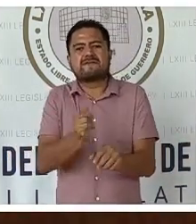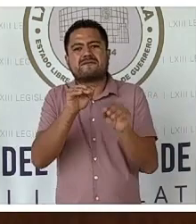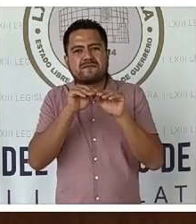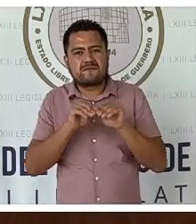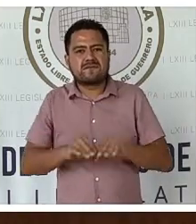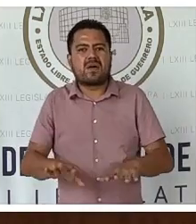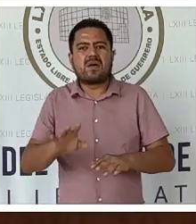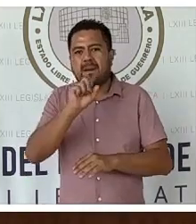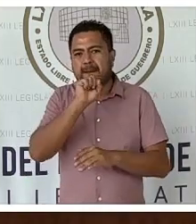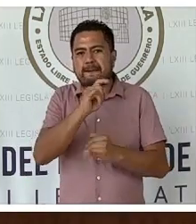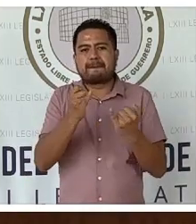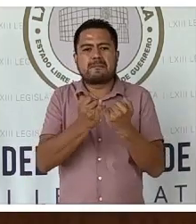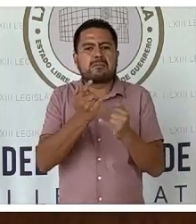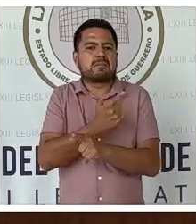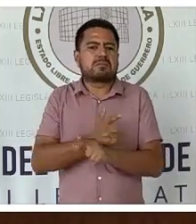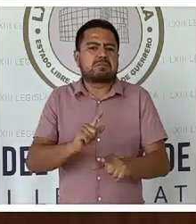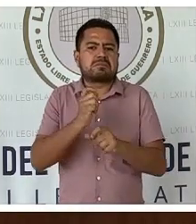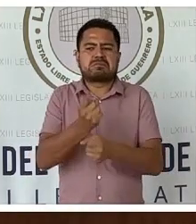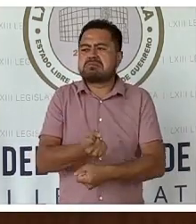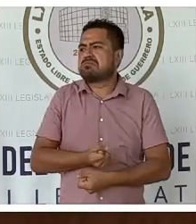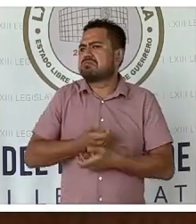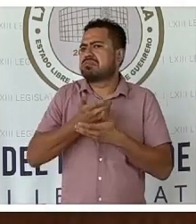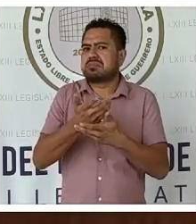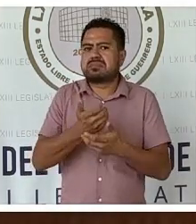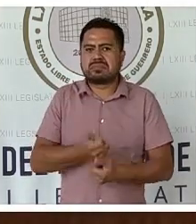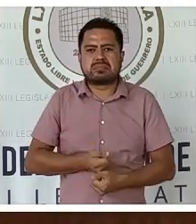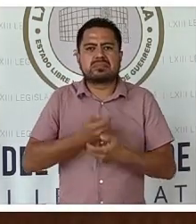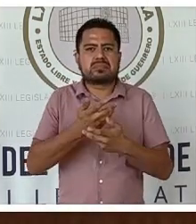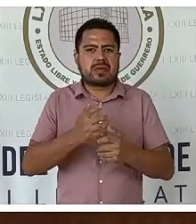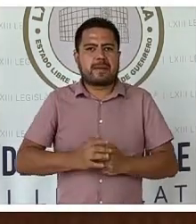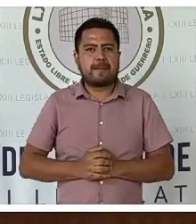y a la libertad de expresión.